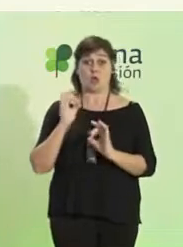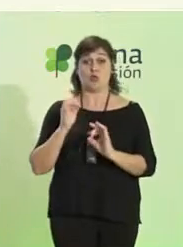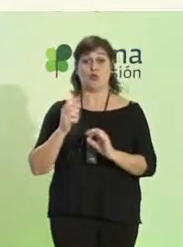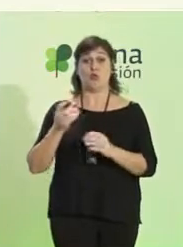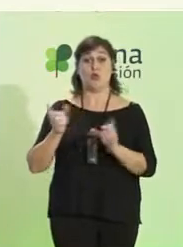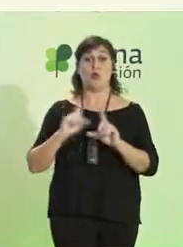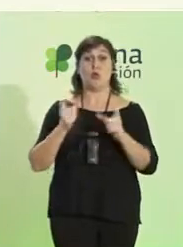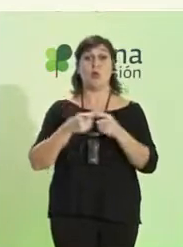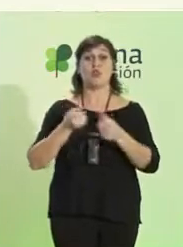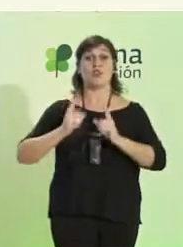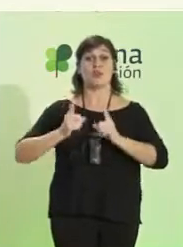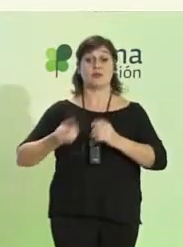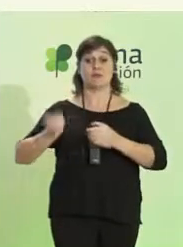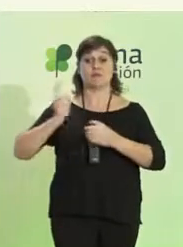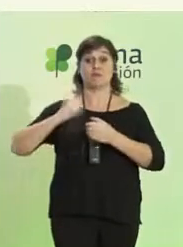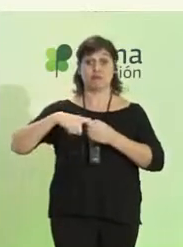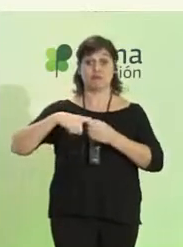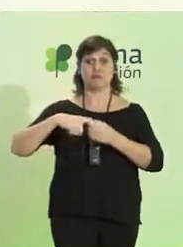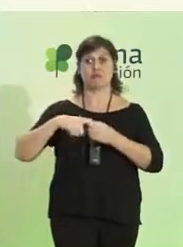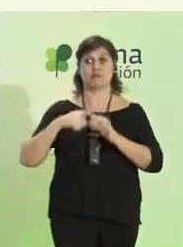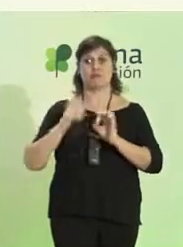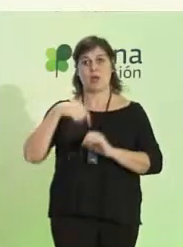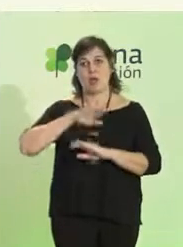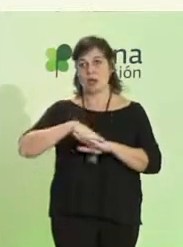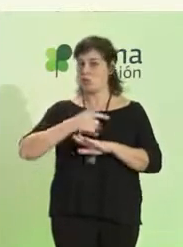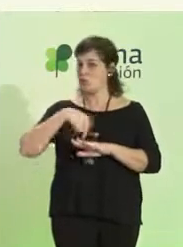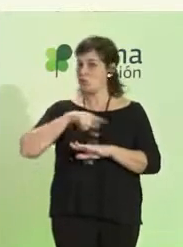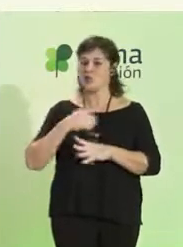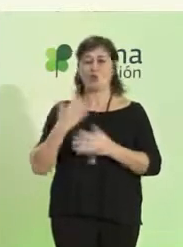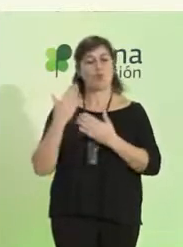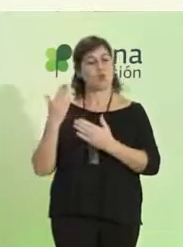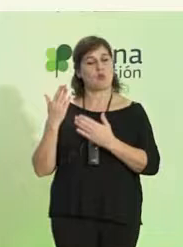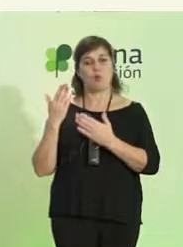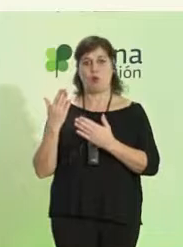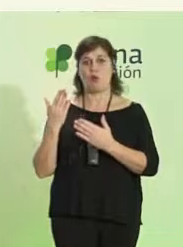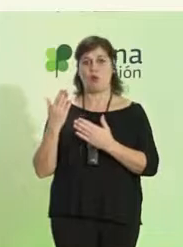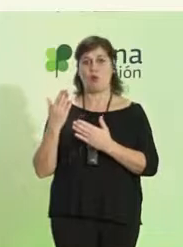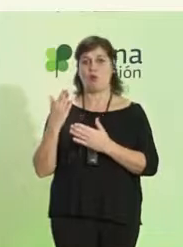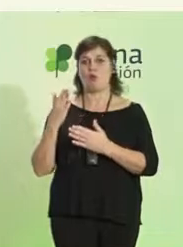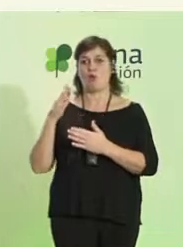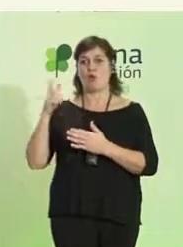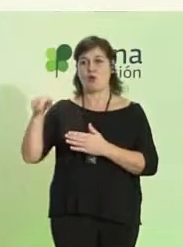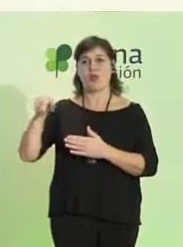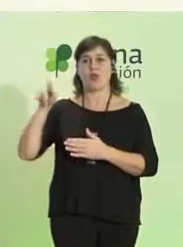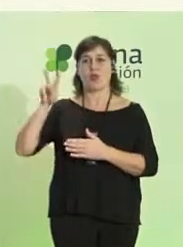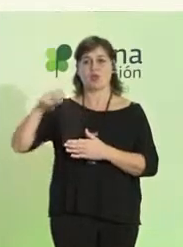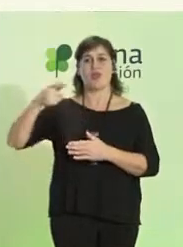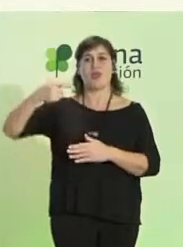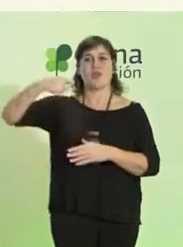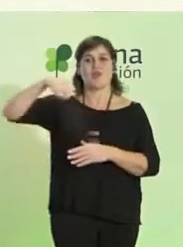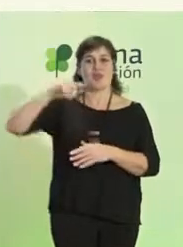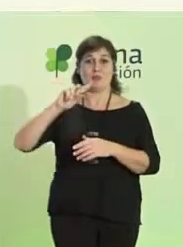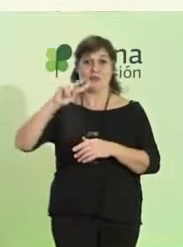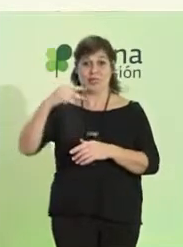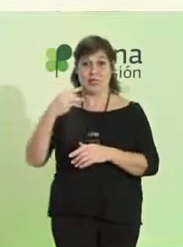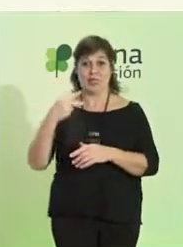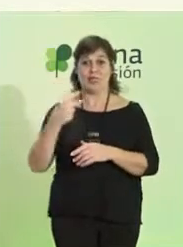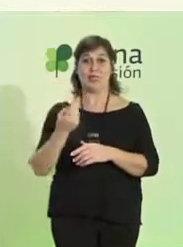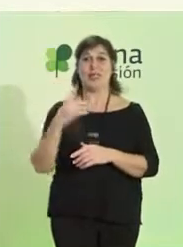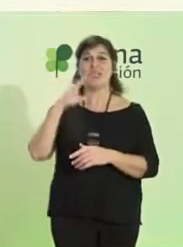Directiva es para todos un honor tener a Maribel como vicepresidenta, a Cristina como